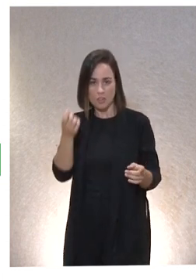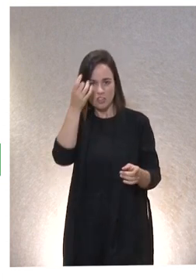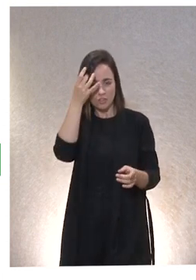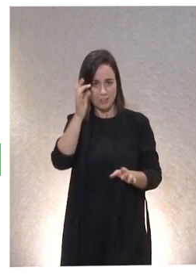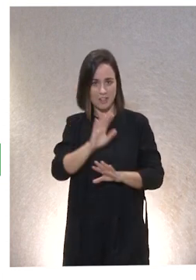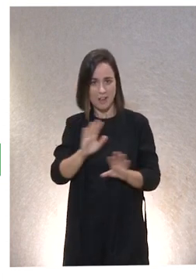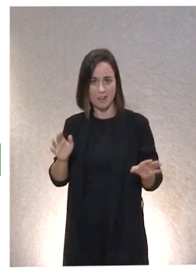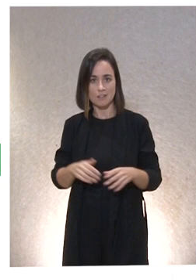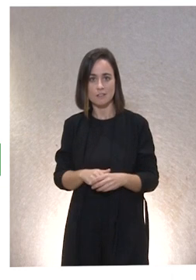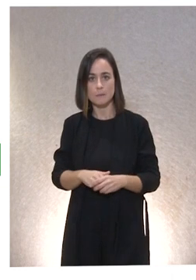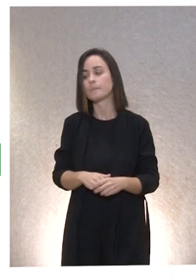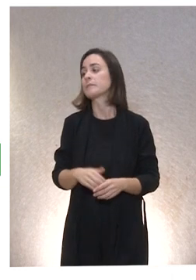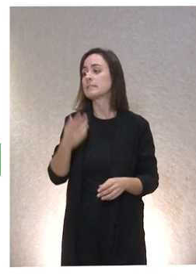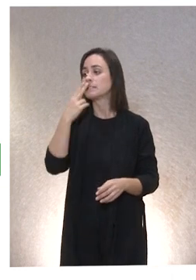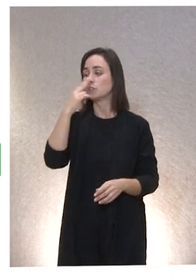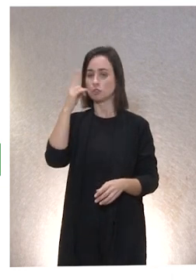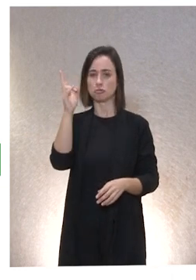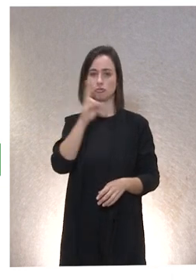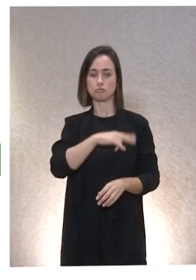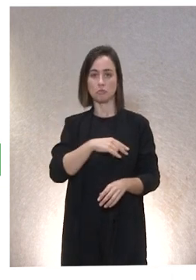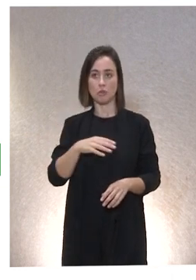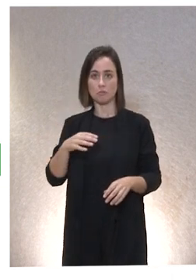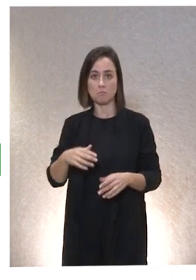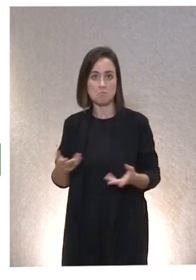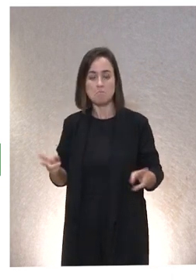fatua. Si fuera una chulería, que es verdad.